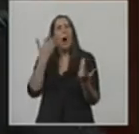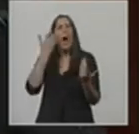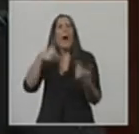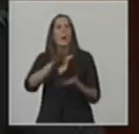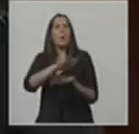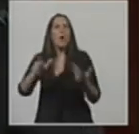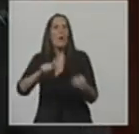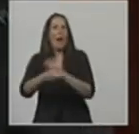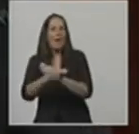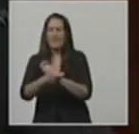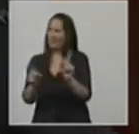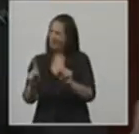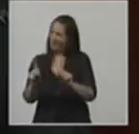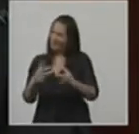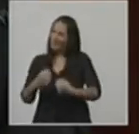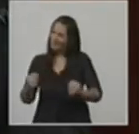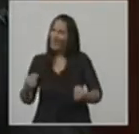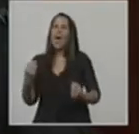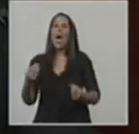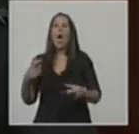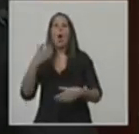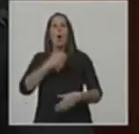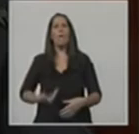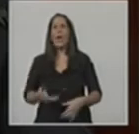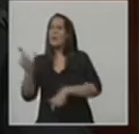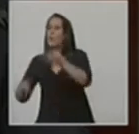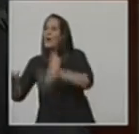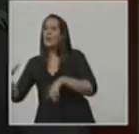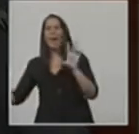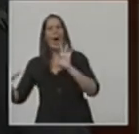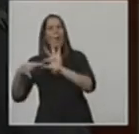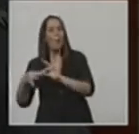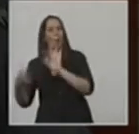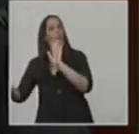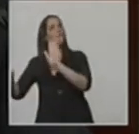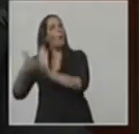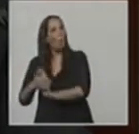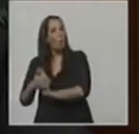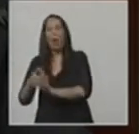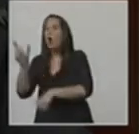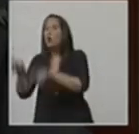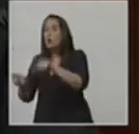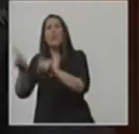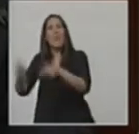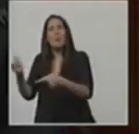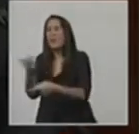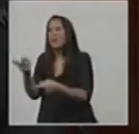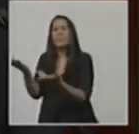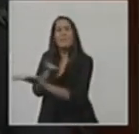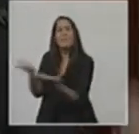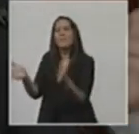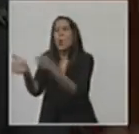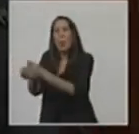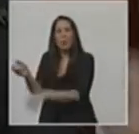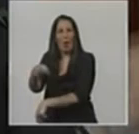juntos. Estamos juntos el gobierno y los ciudadanos. Los ciudadanos entre sí. Y este presidente